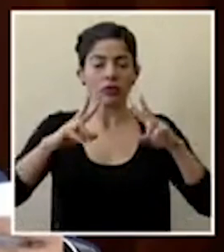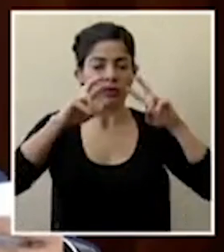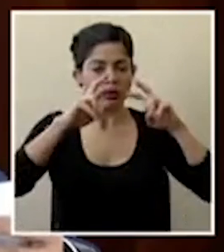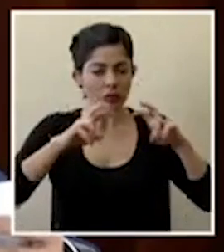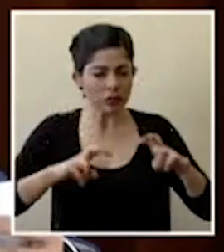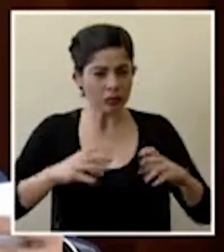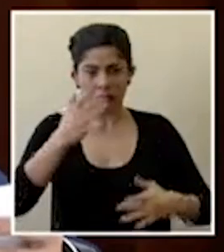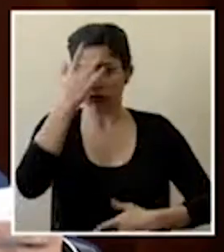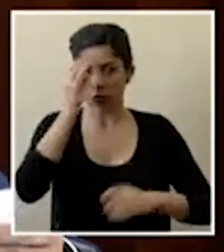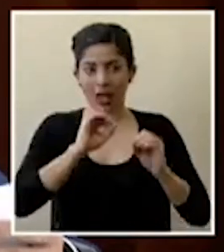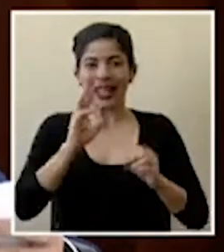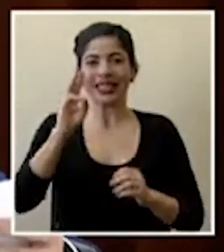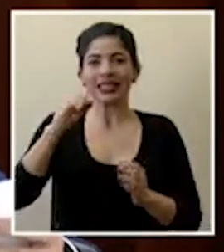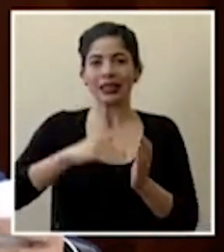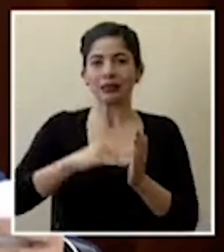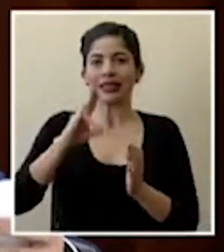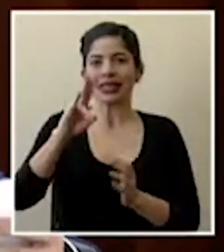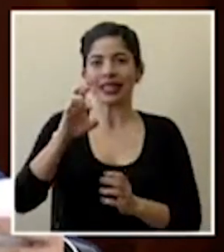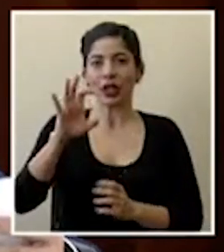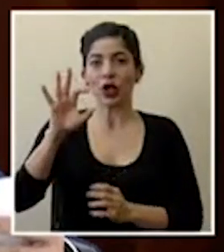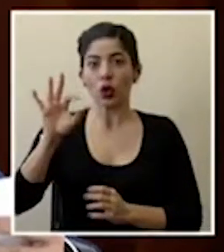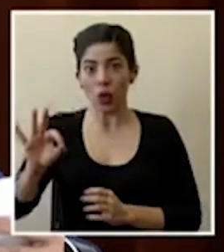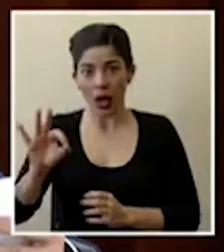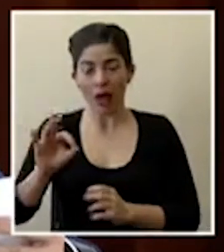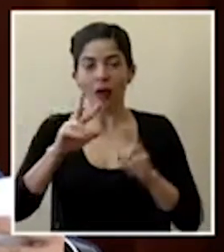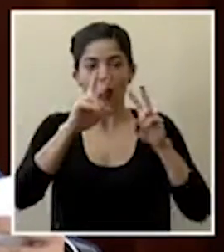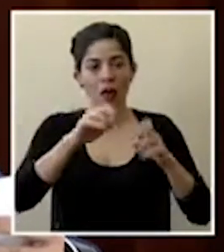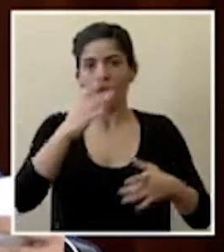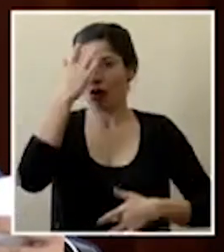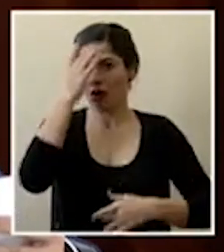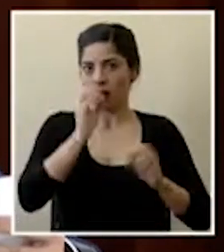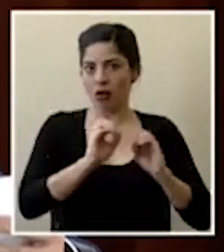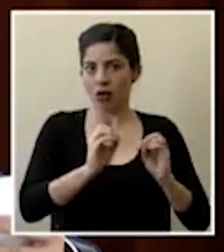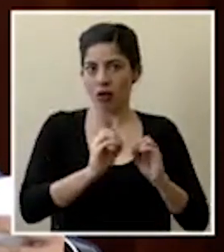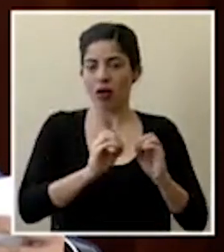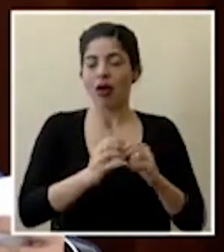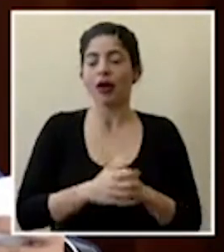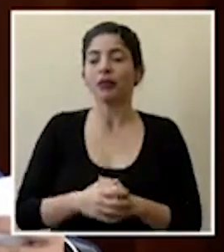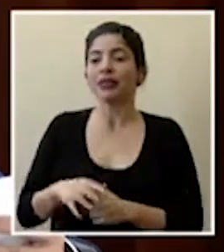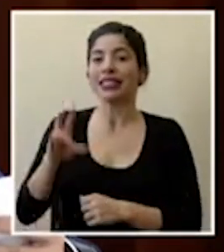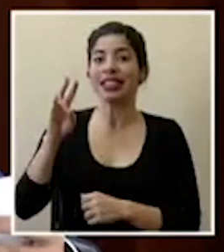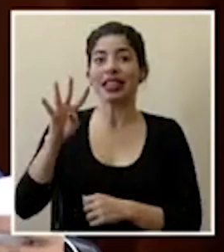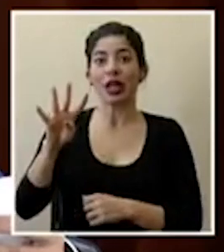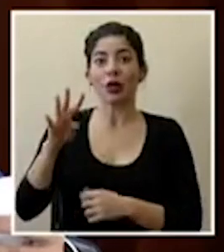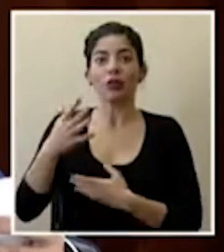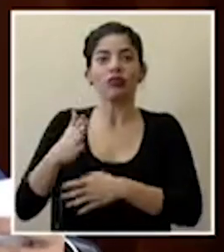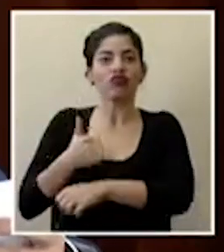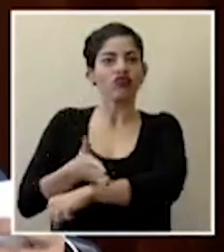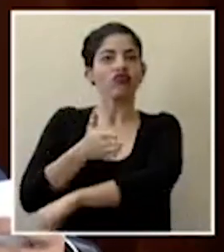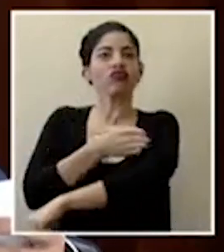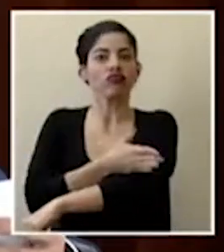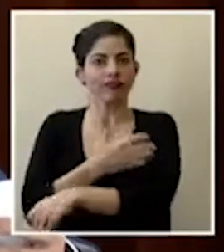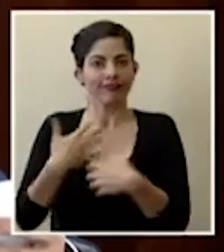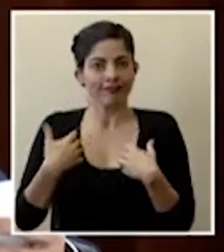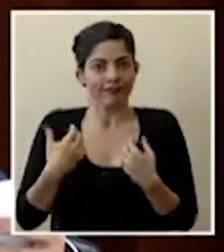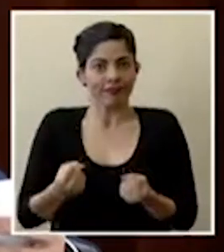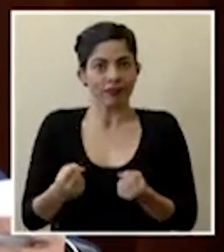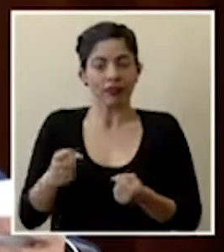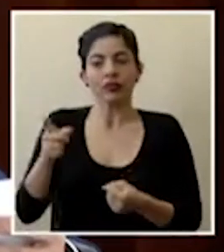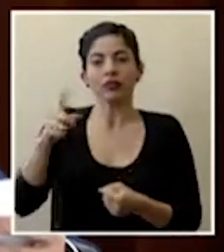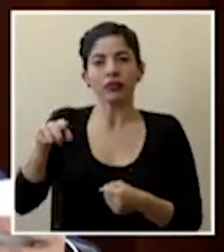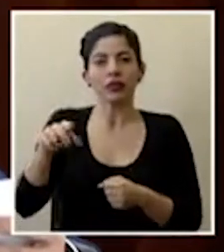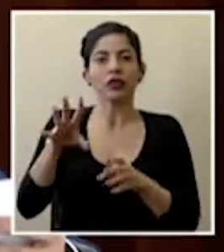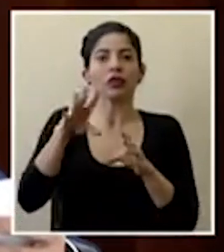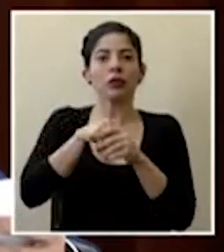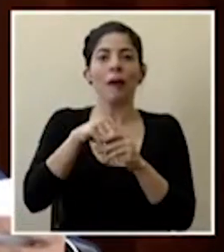un total de 6 mil 709 personas 74 personas se registran como recuperadas las cuales pertenecen